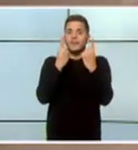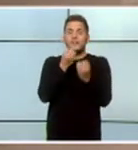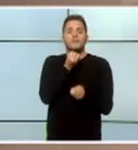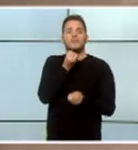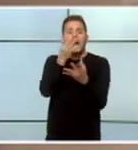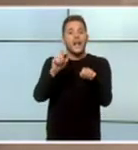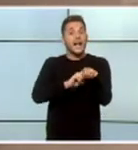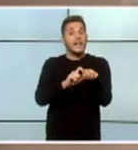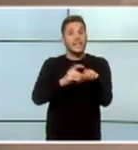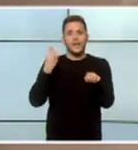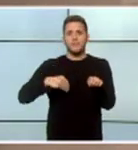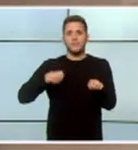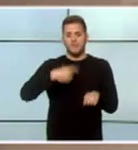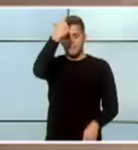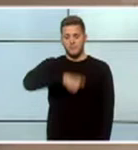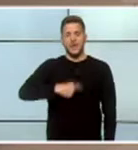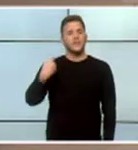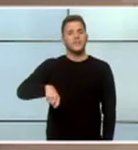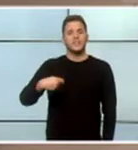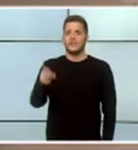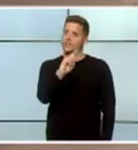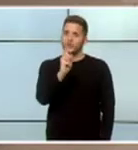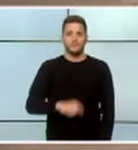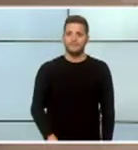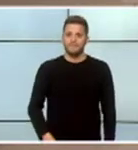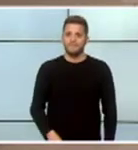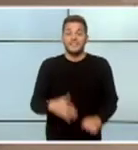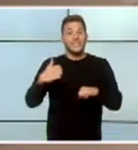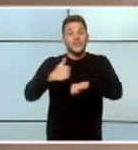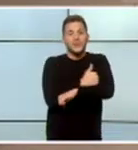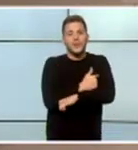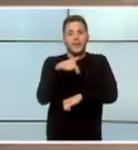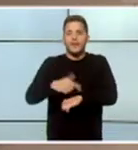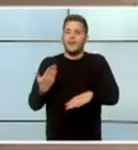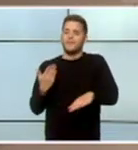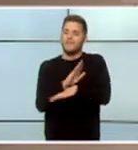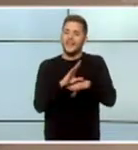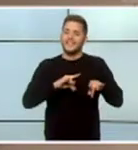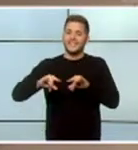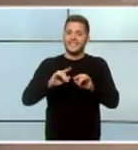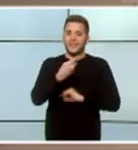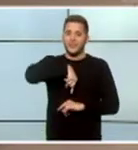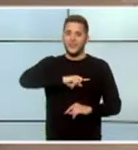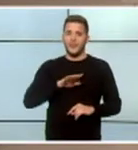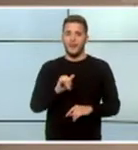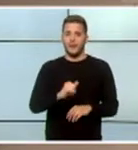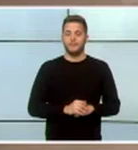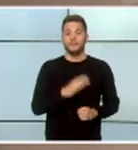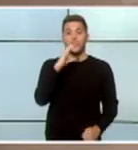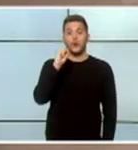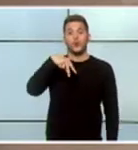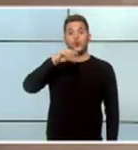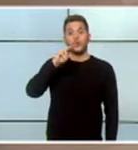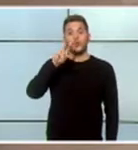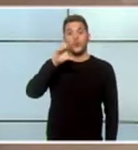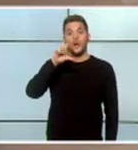tipo... ...no el presidente... ...sino los ciudadanos de primera... ...que tenemos en esta tierra... ...Consuelo...